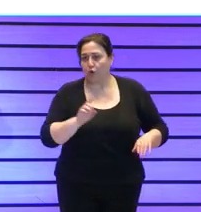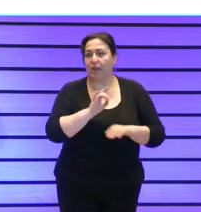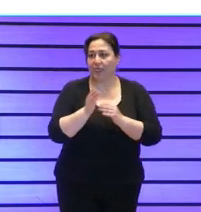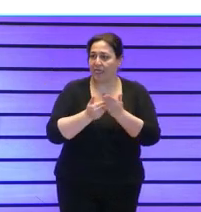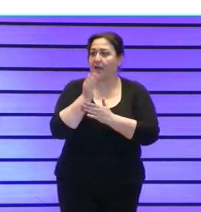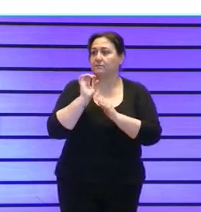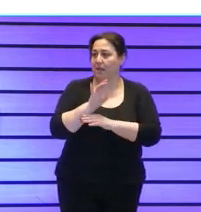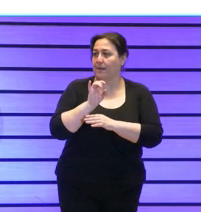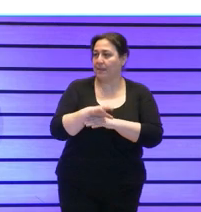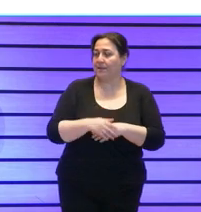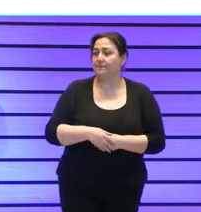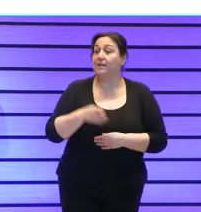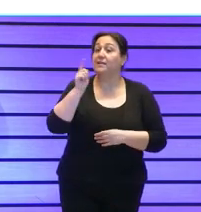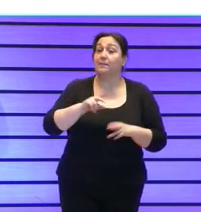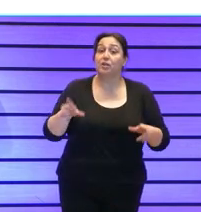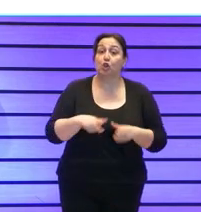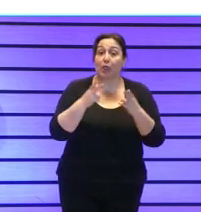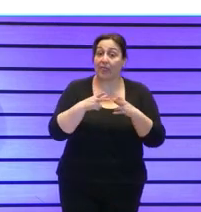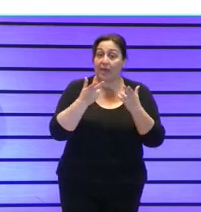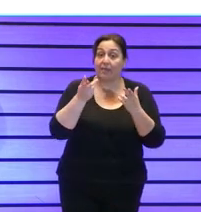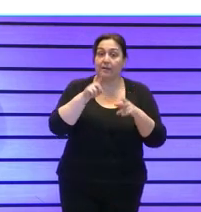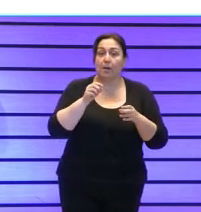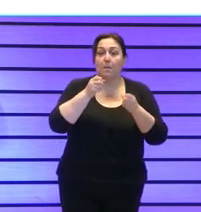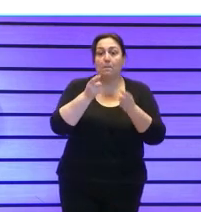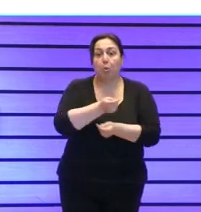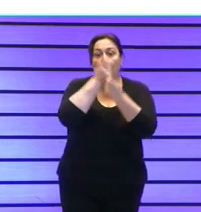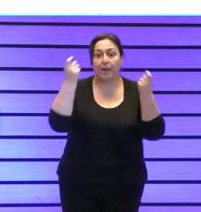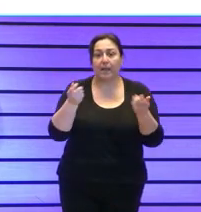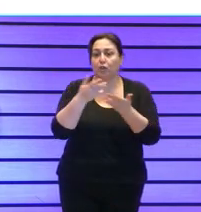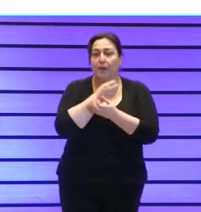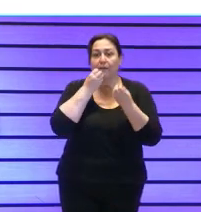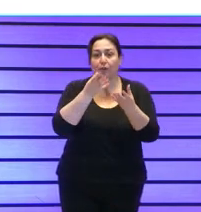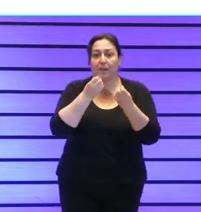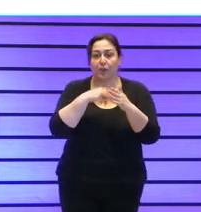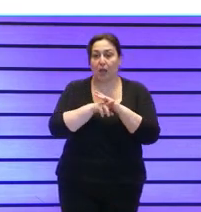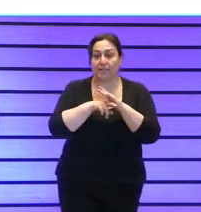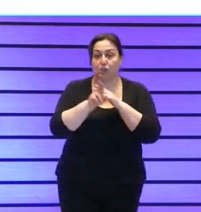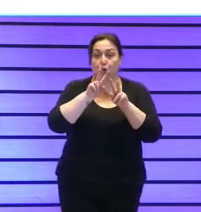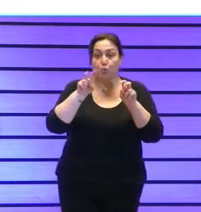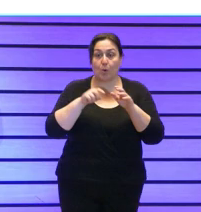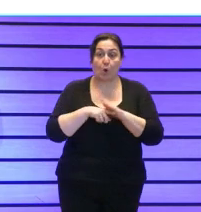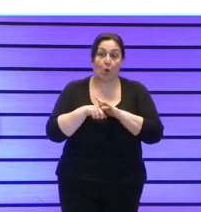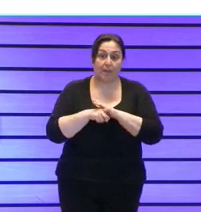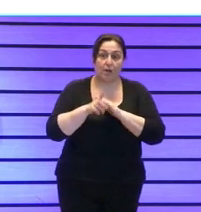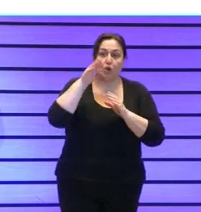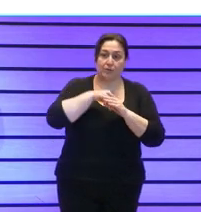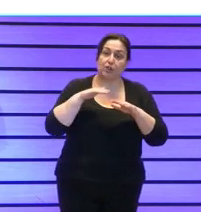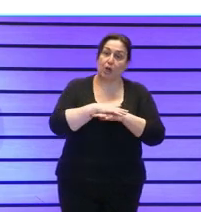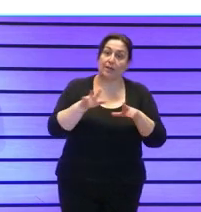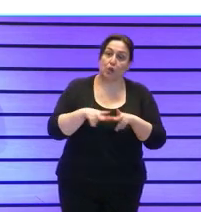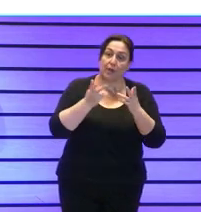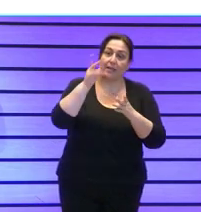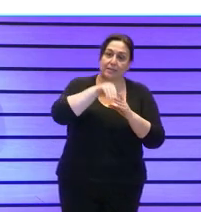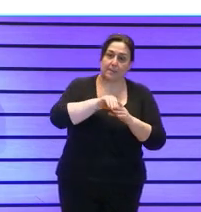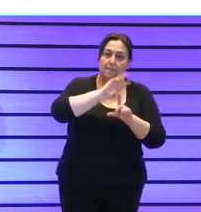y a la sociedad pues se publica toda la información de gestión de buen gobierno en las redes y en las páginas web de la organización